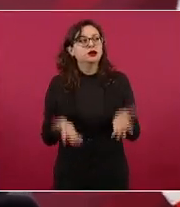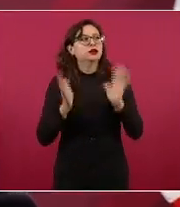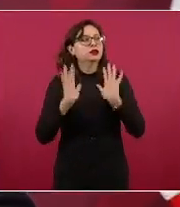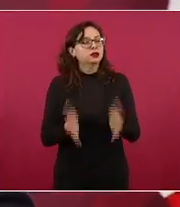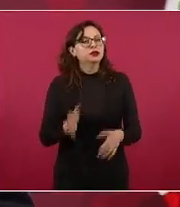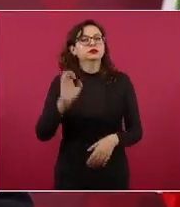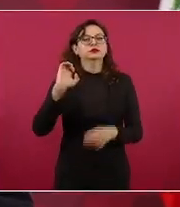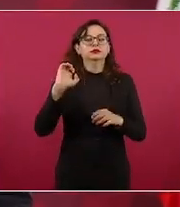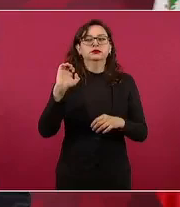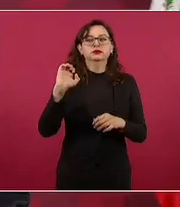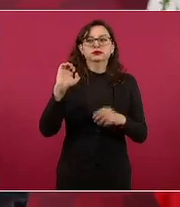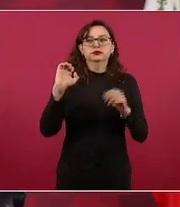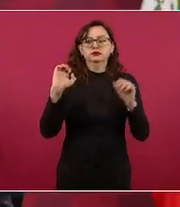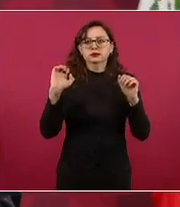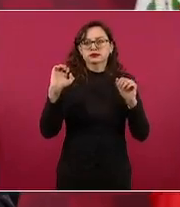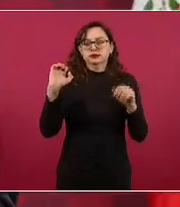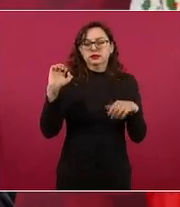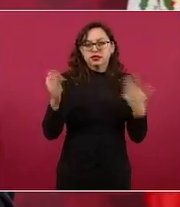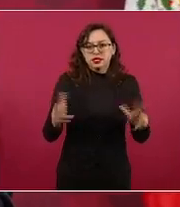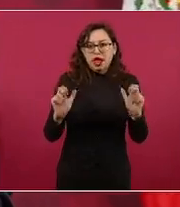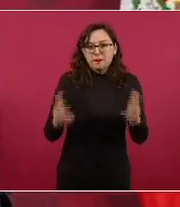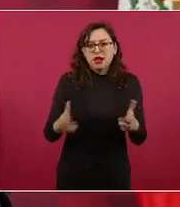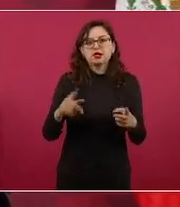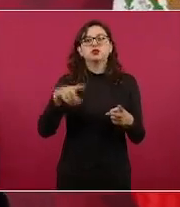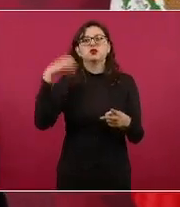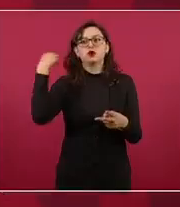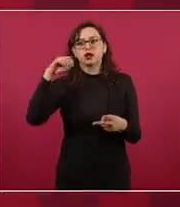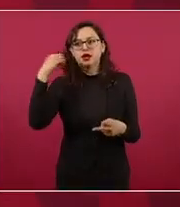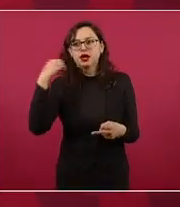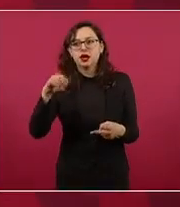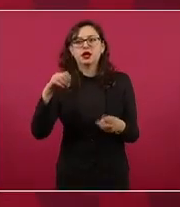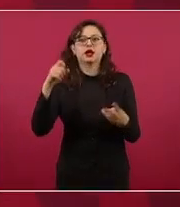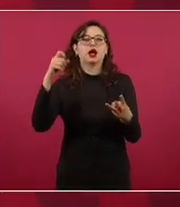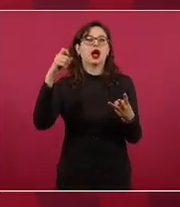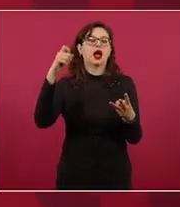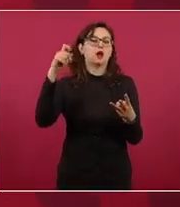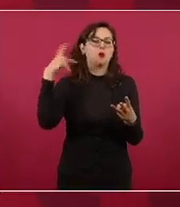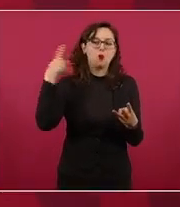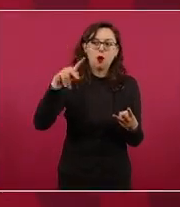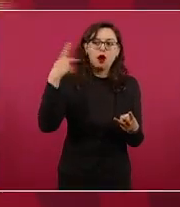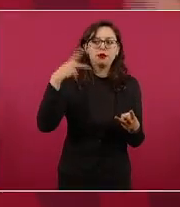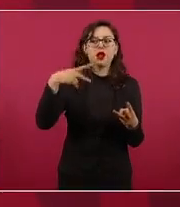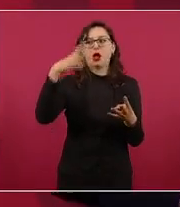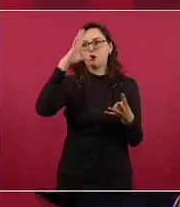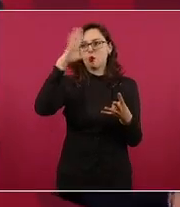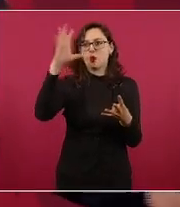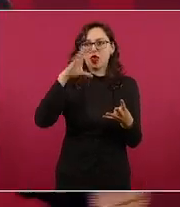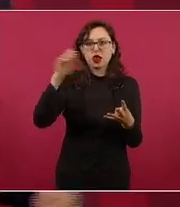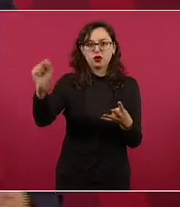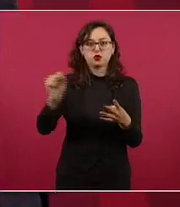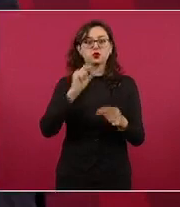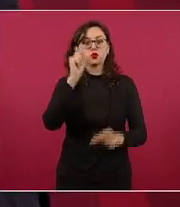Puebla a Morelos y ahora lo vamos a ampliar más